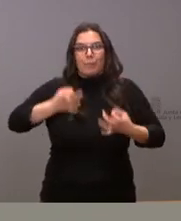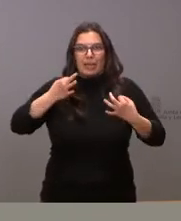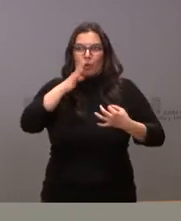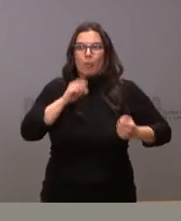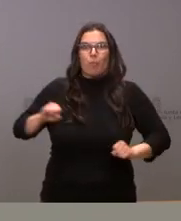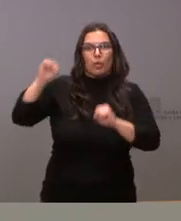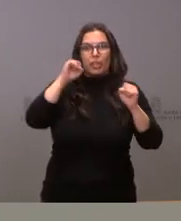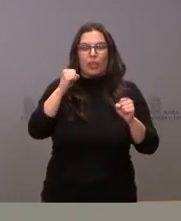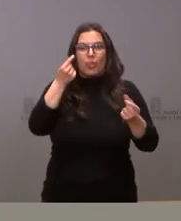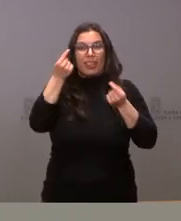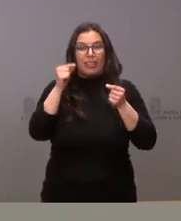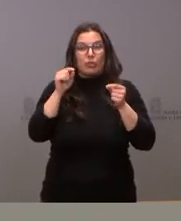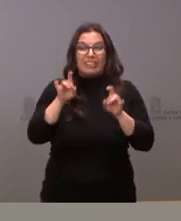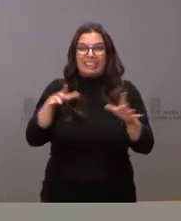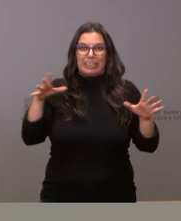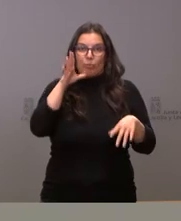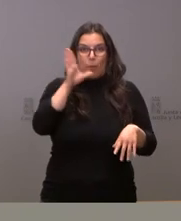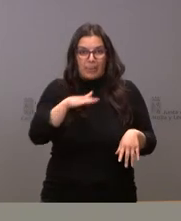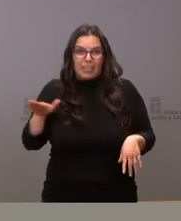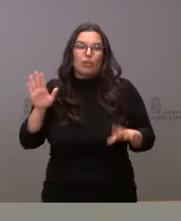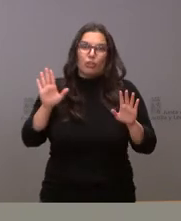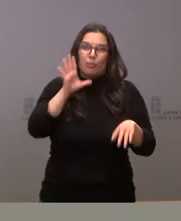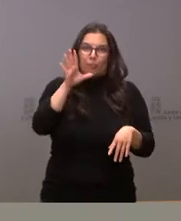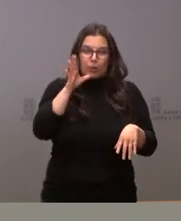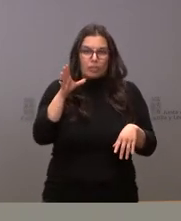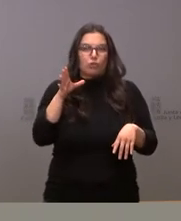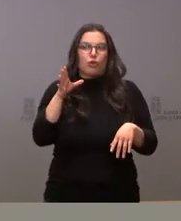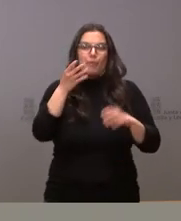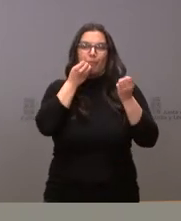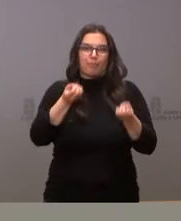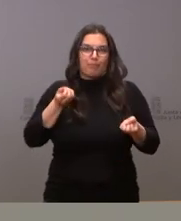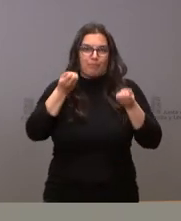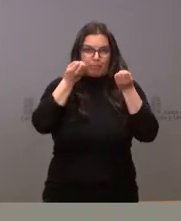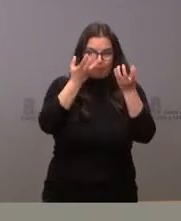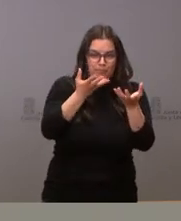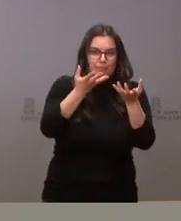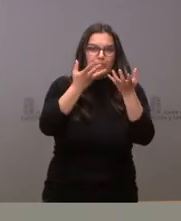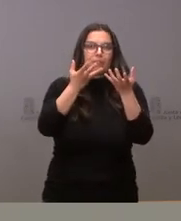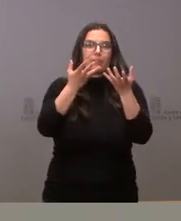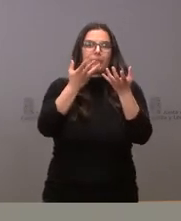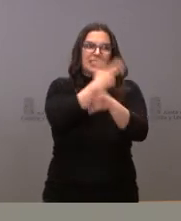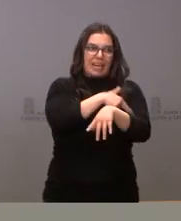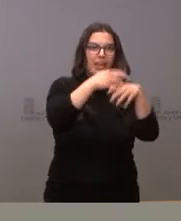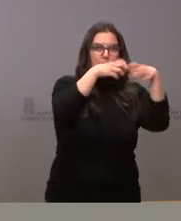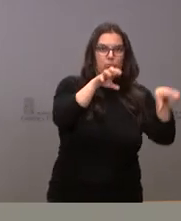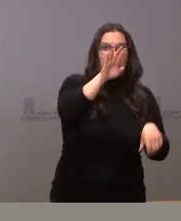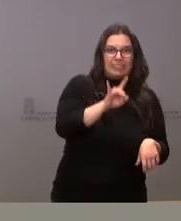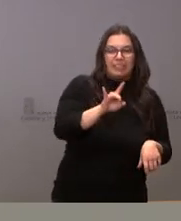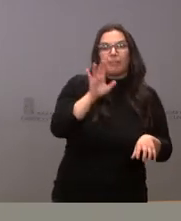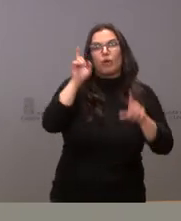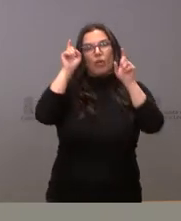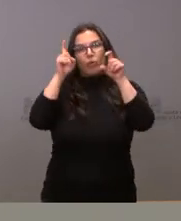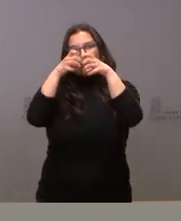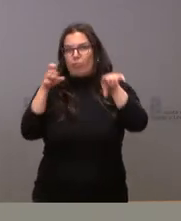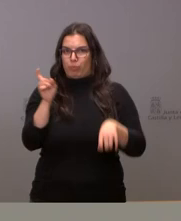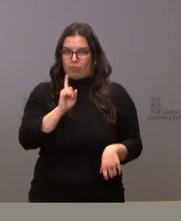de datos que afecta a menores y por tanto esa es la diferencia por la cual podemos ofrecer los datos vinculados a sanidad pero no estamos en condiciones de